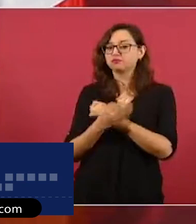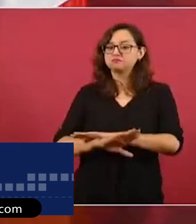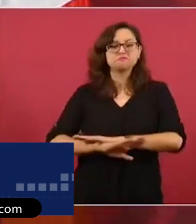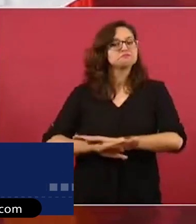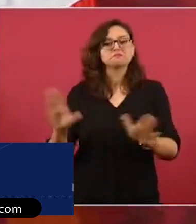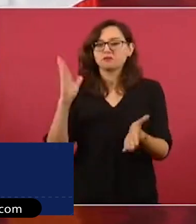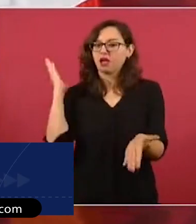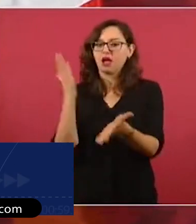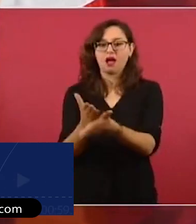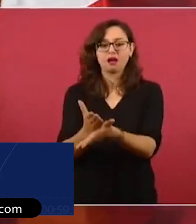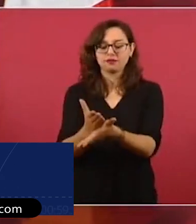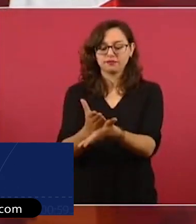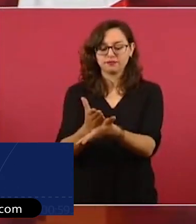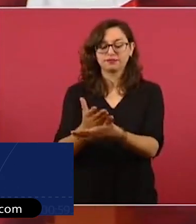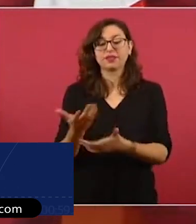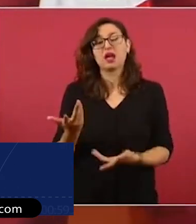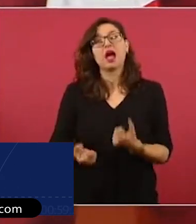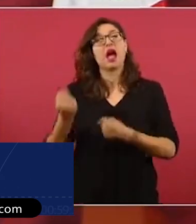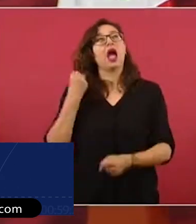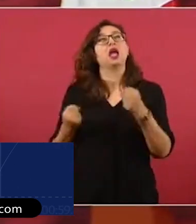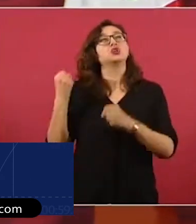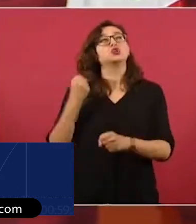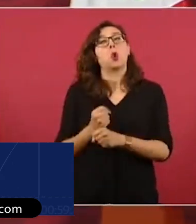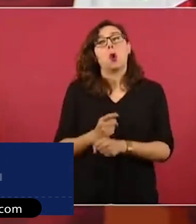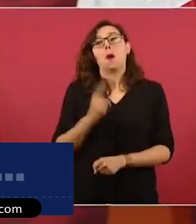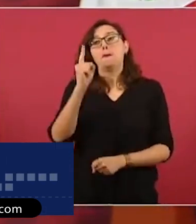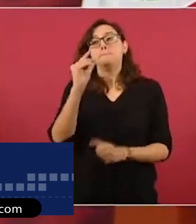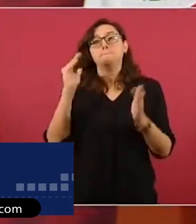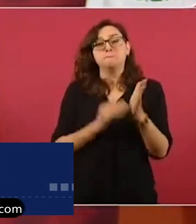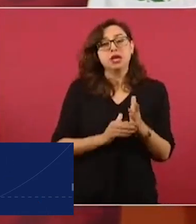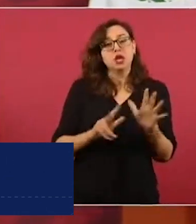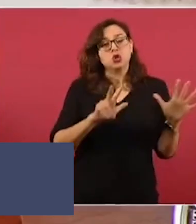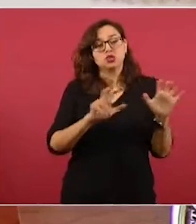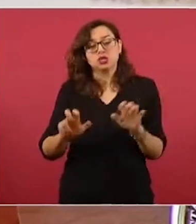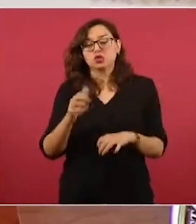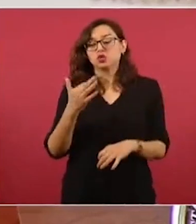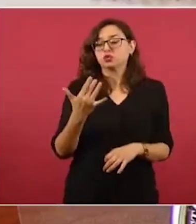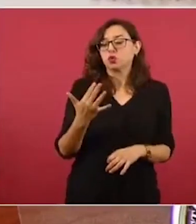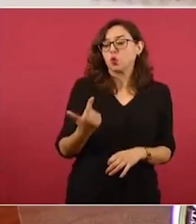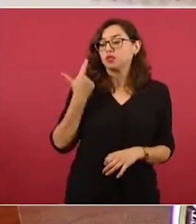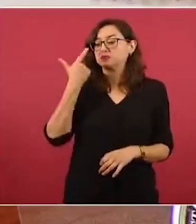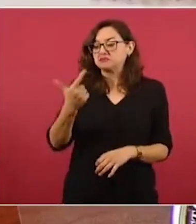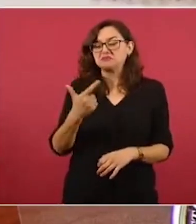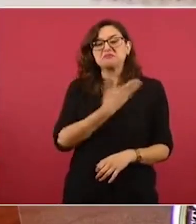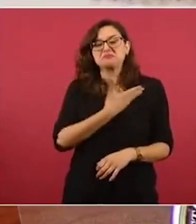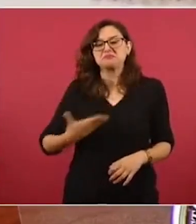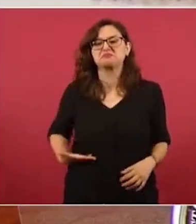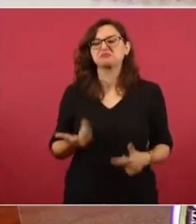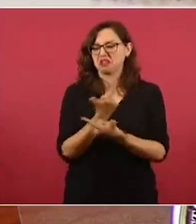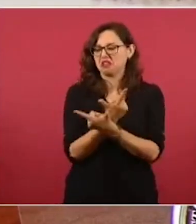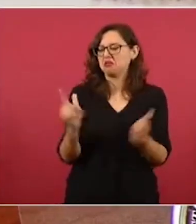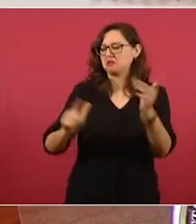desde la Constitución de mil 857. Yo puedo ser juzgado como cualquier